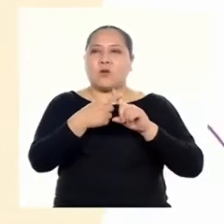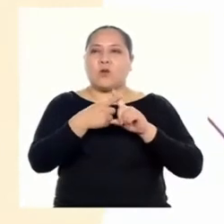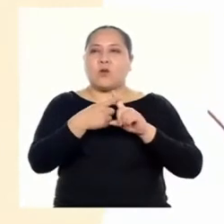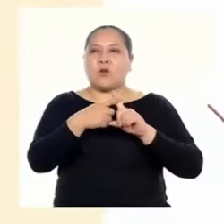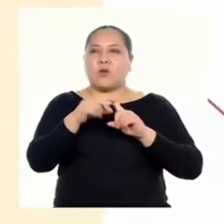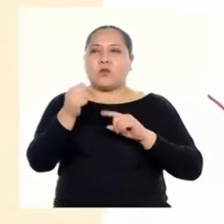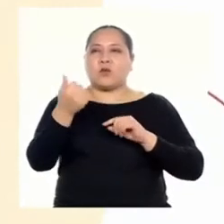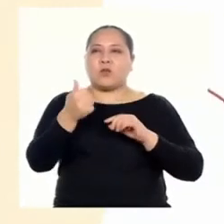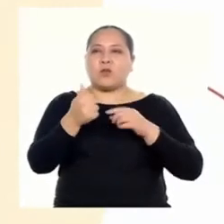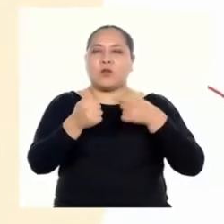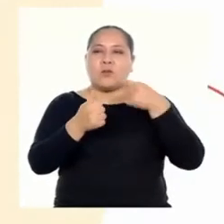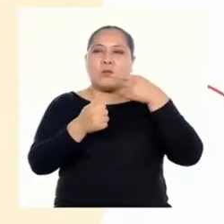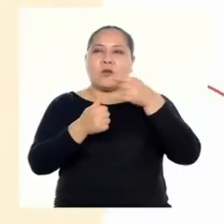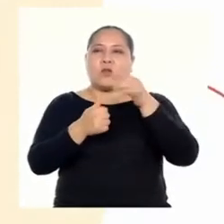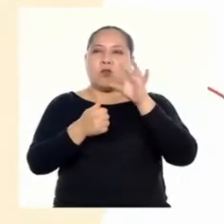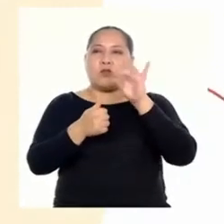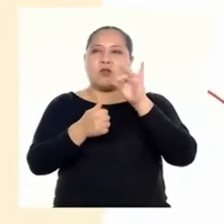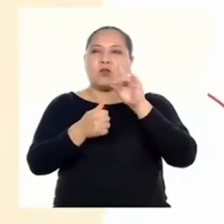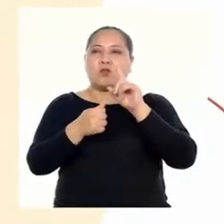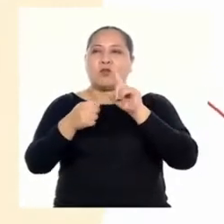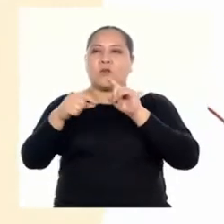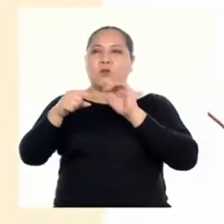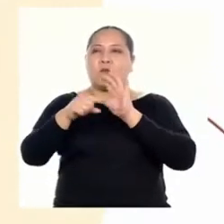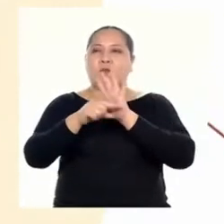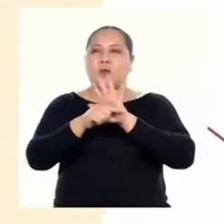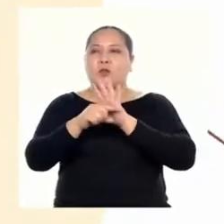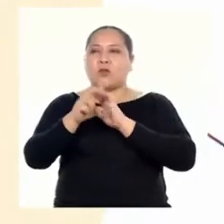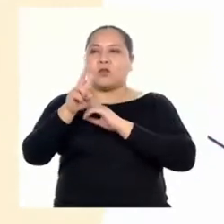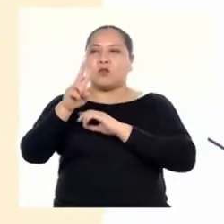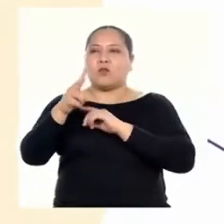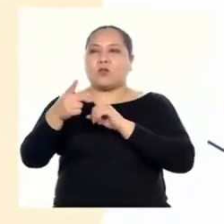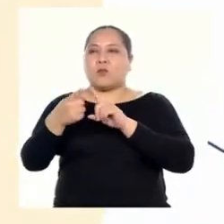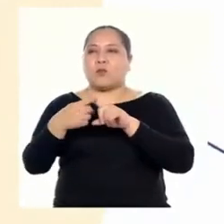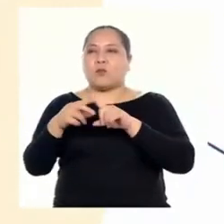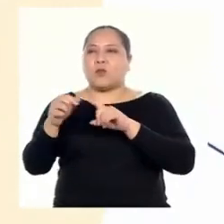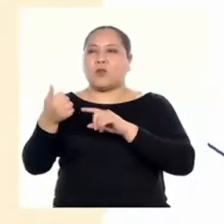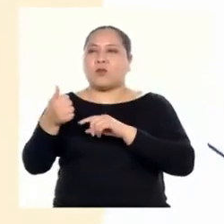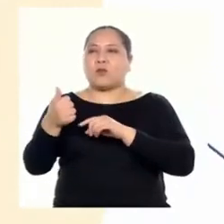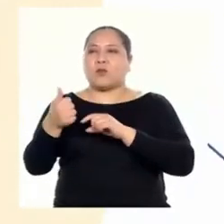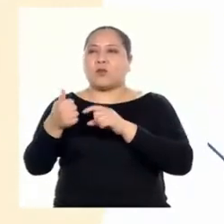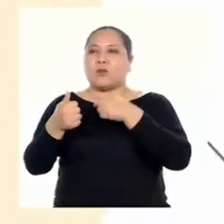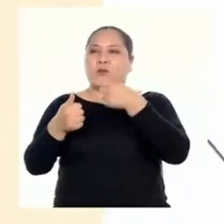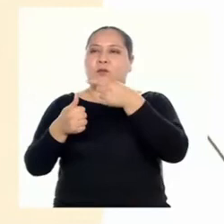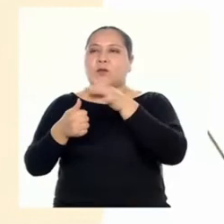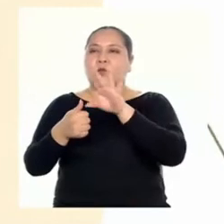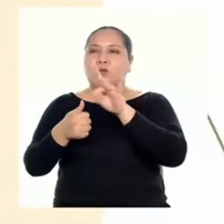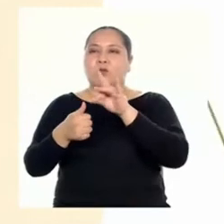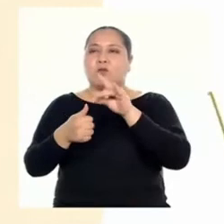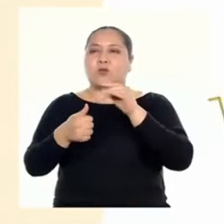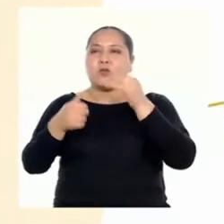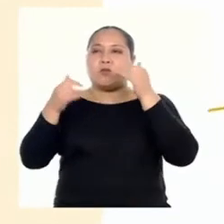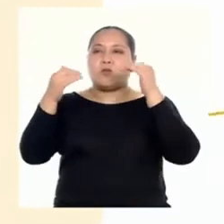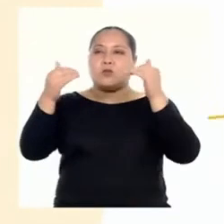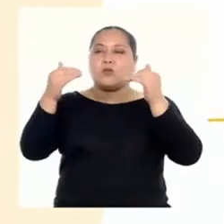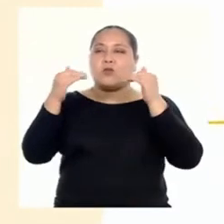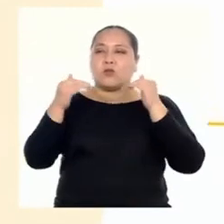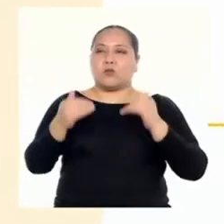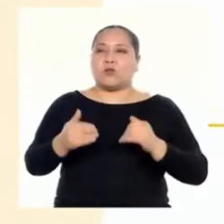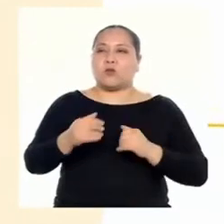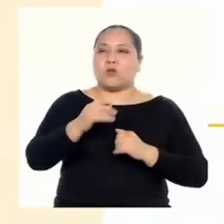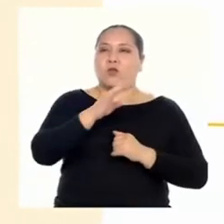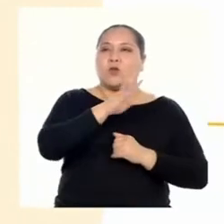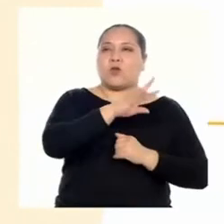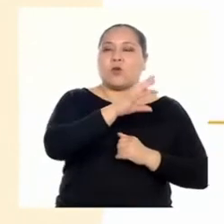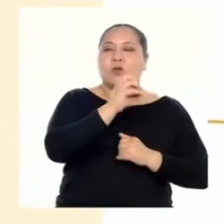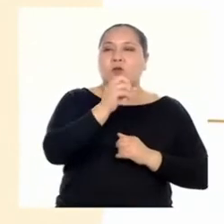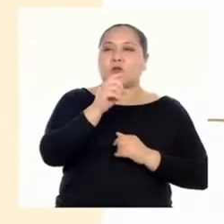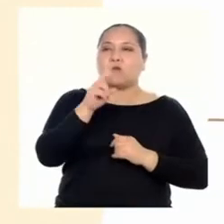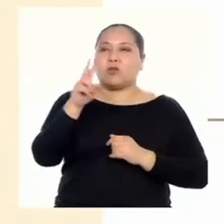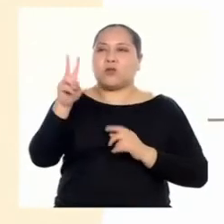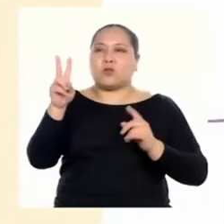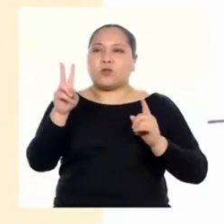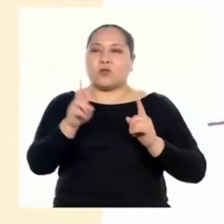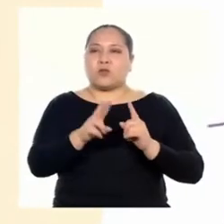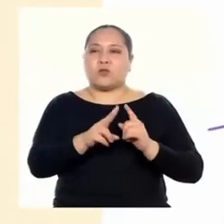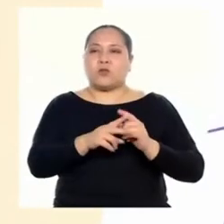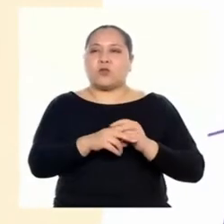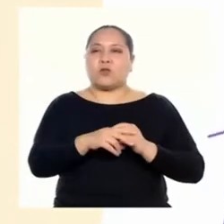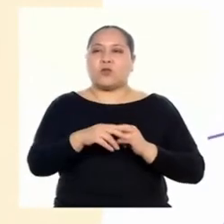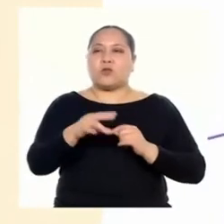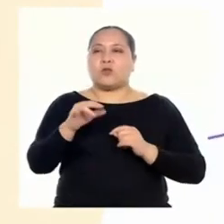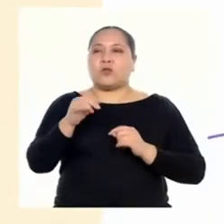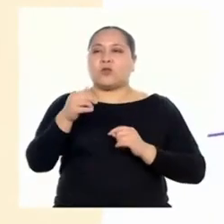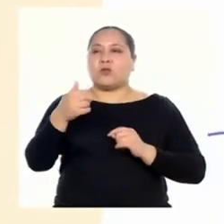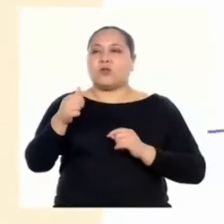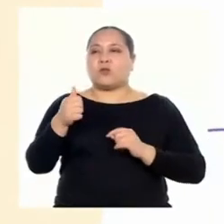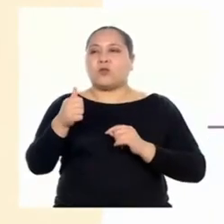8 menos 2 por 10 a la menos 8. Restamos los coeficientes, 402, y se